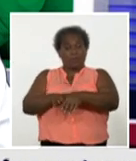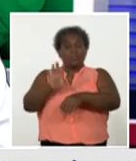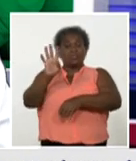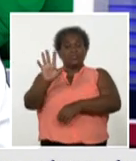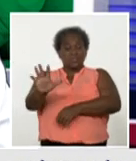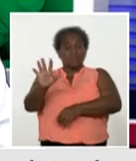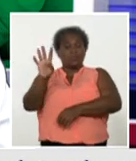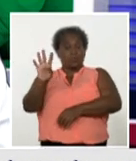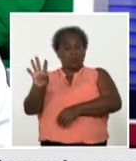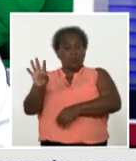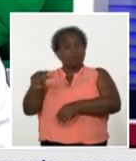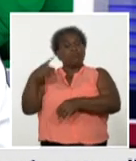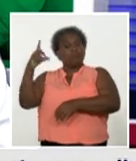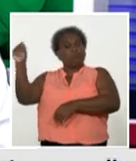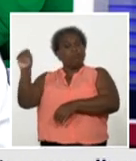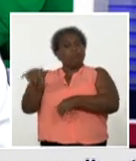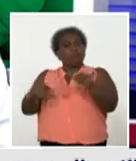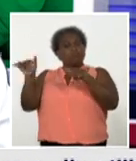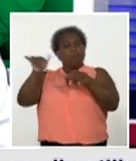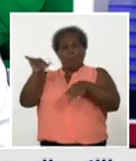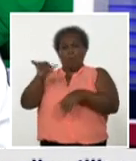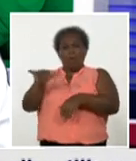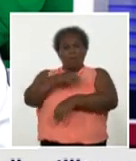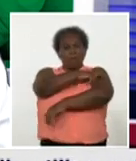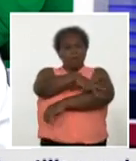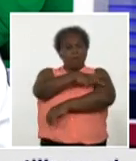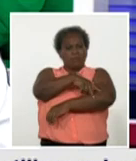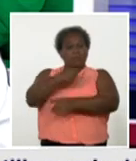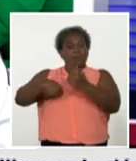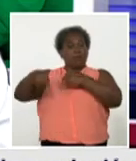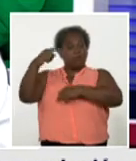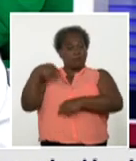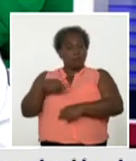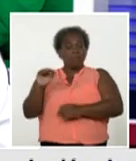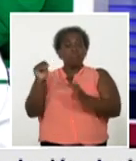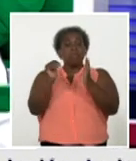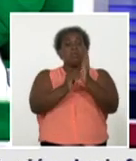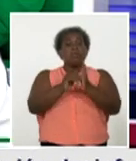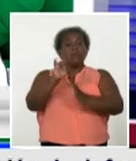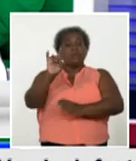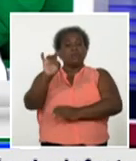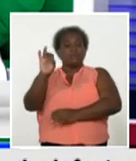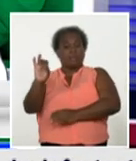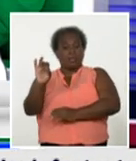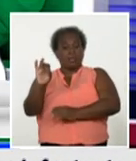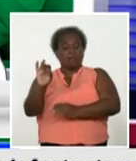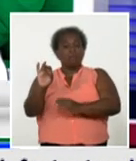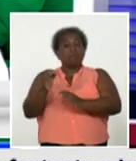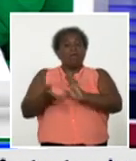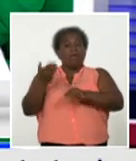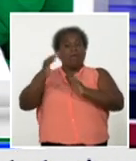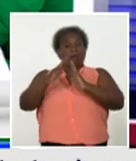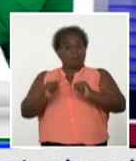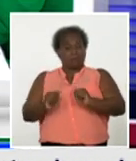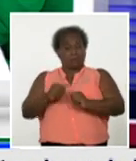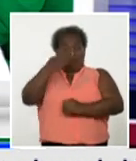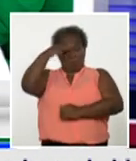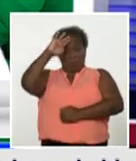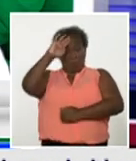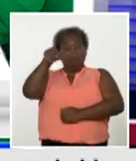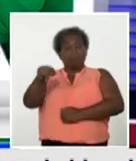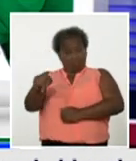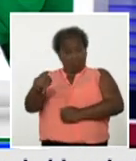retornaron a sus países y ayer mil 97 altas en el país permiten un balance